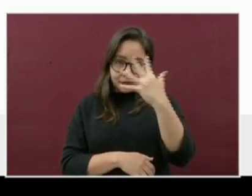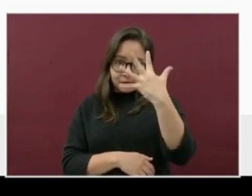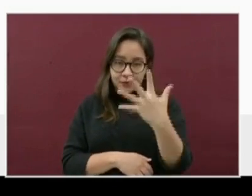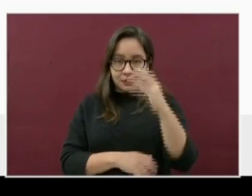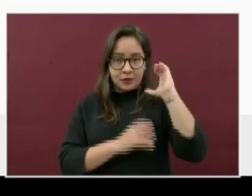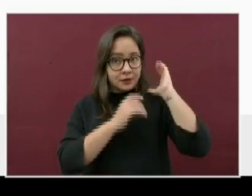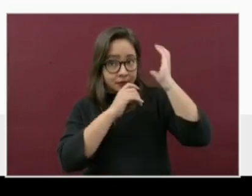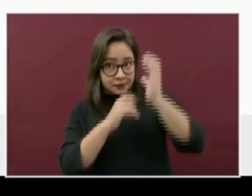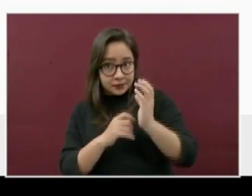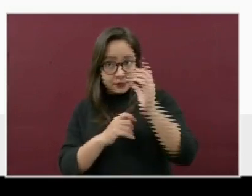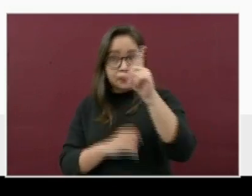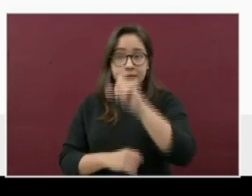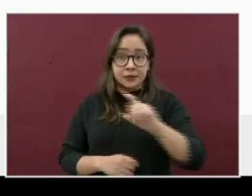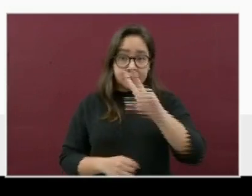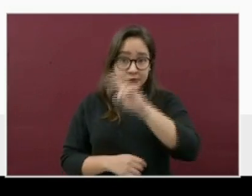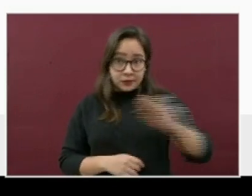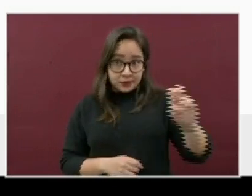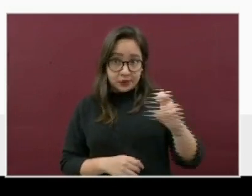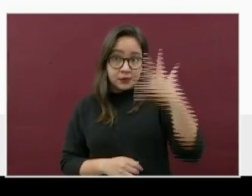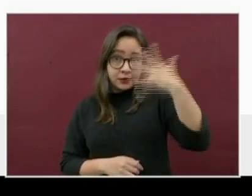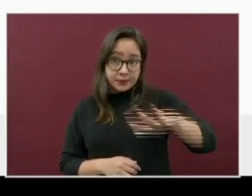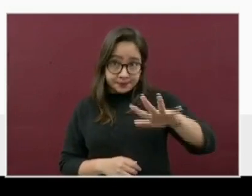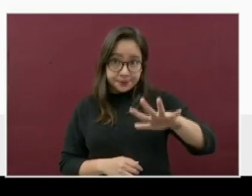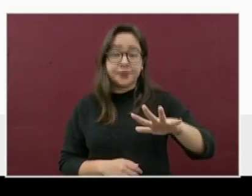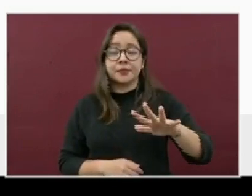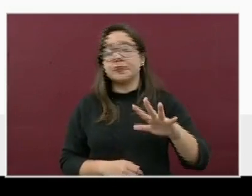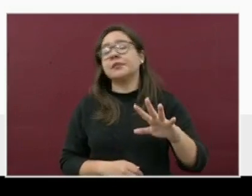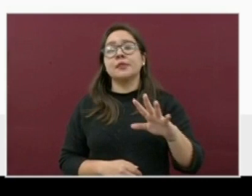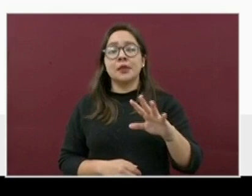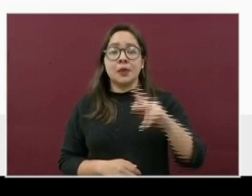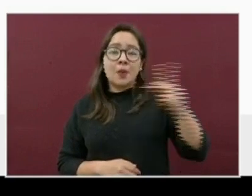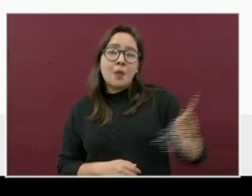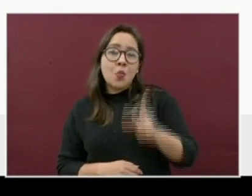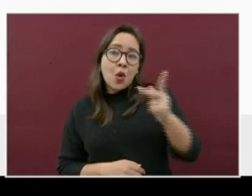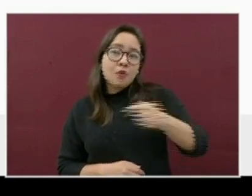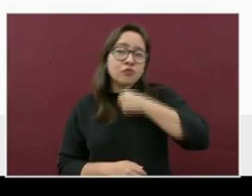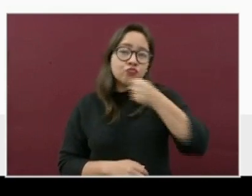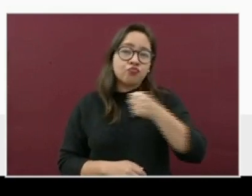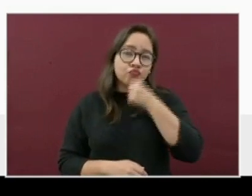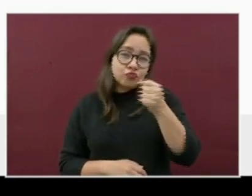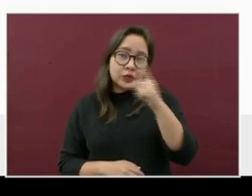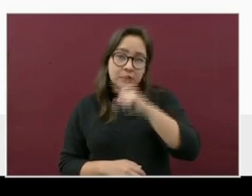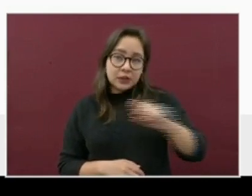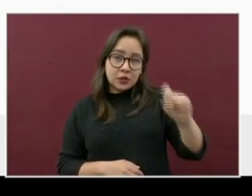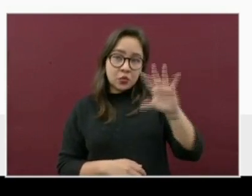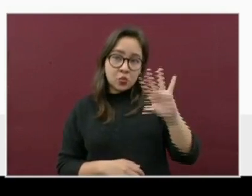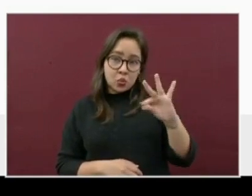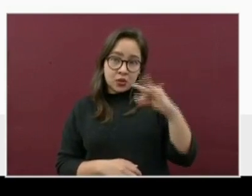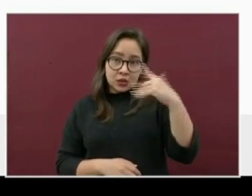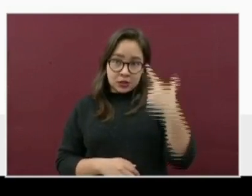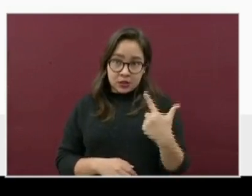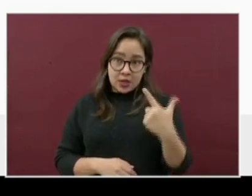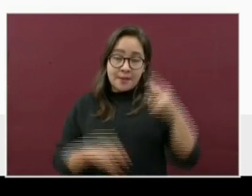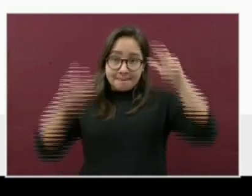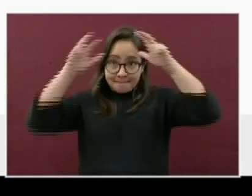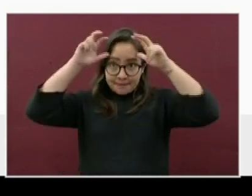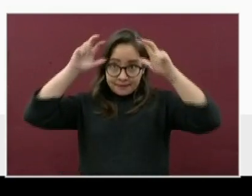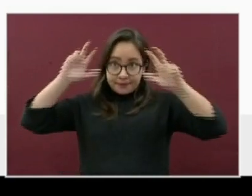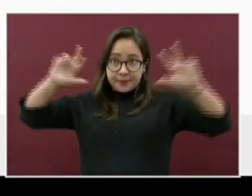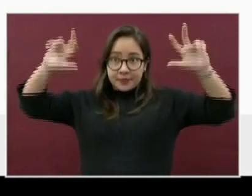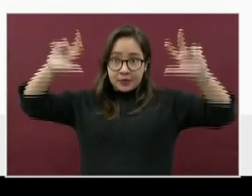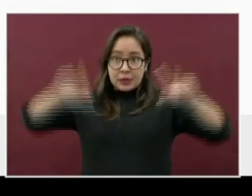Álamo de Mapache, con 210. Pueblo Viejo, 147. Mizantla,